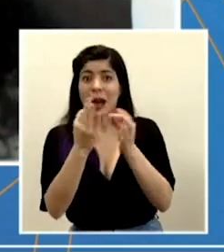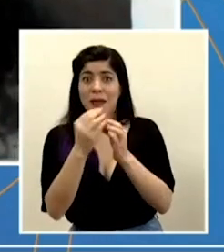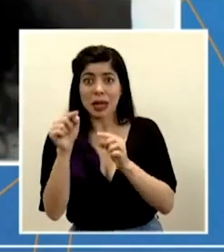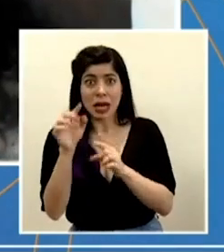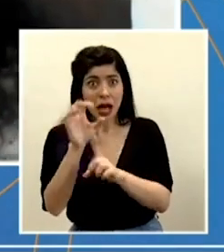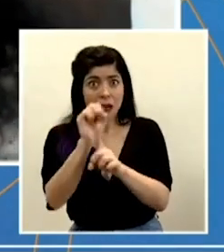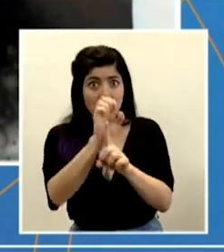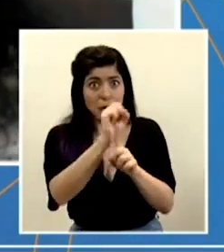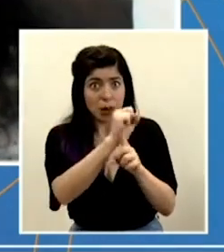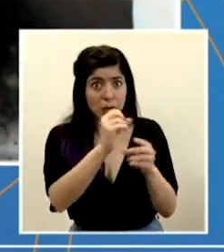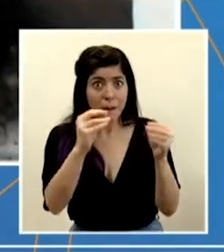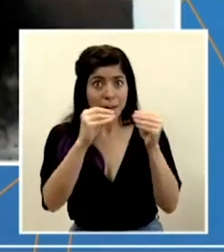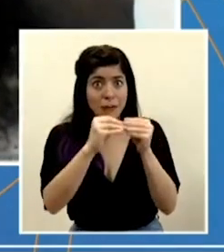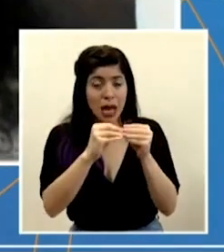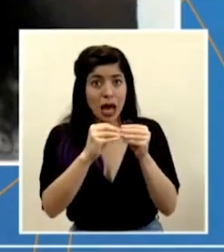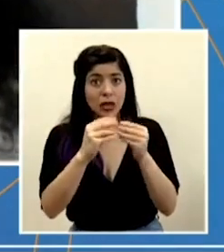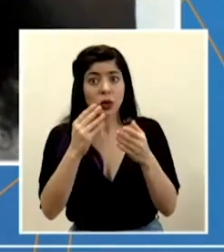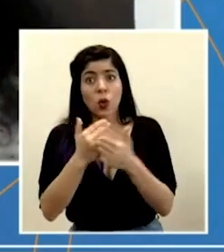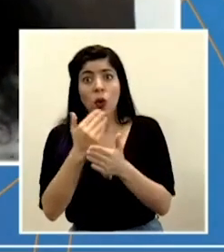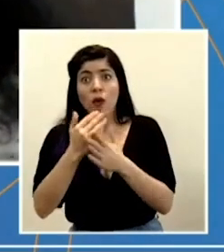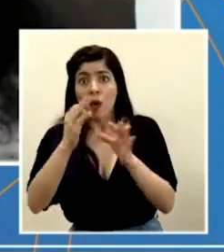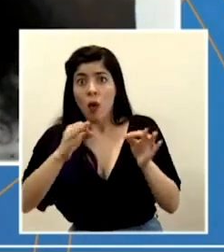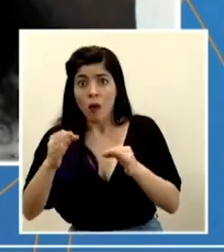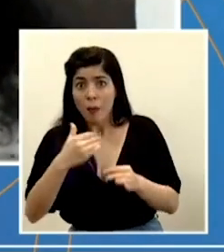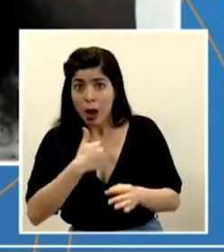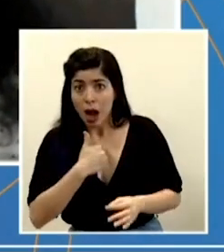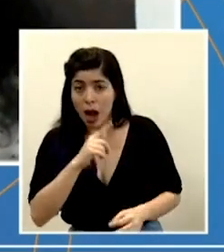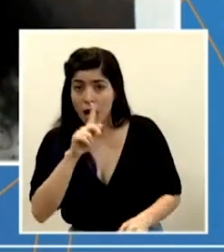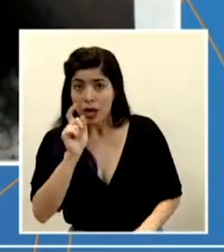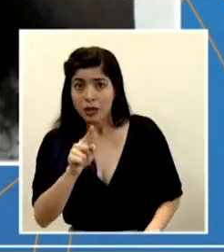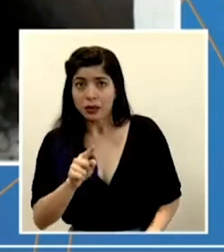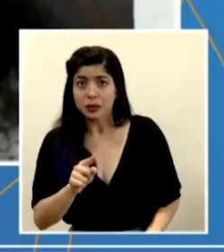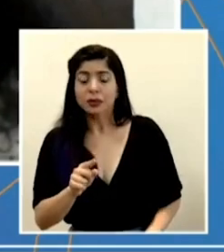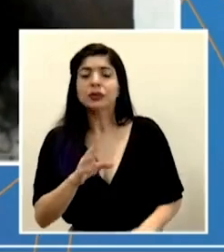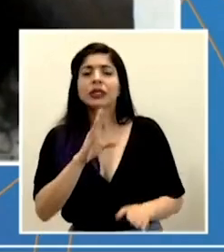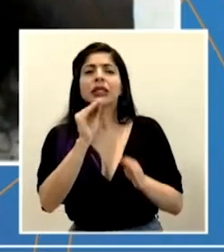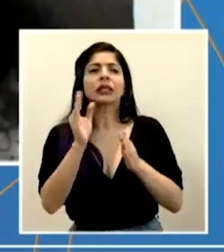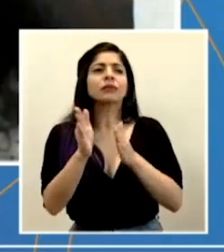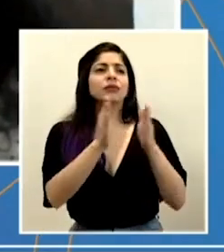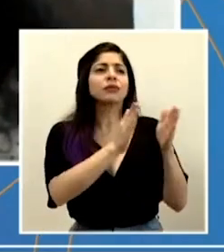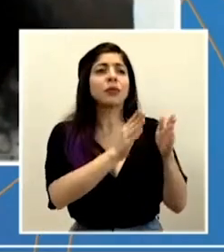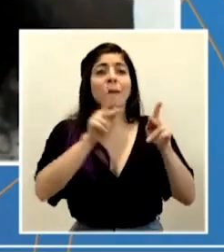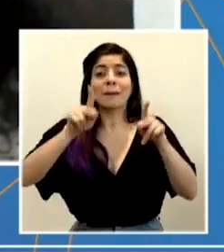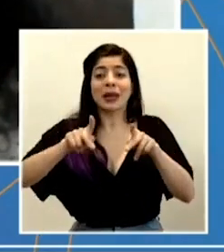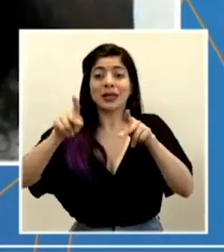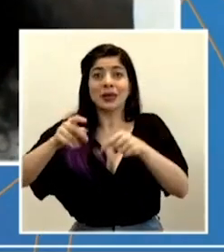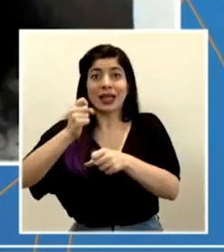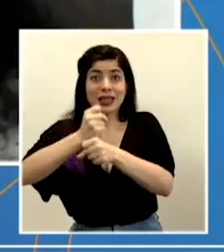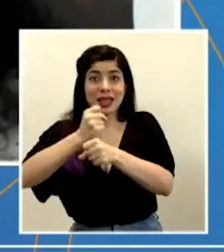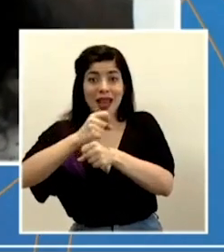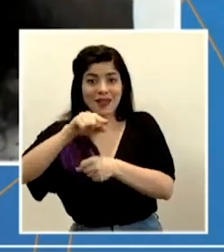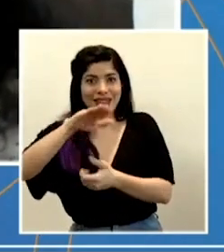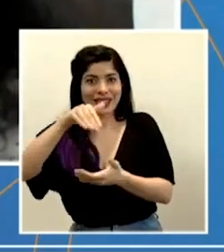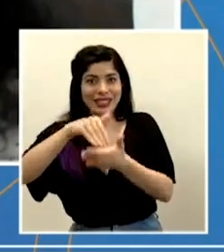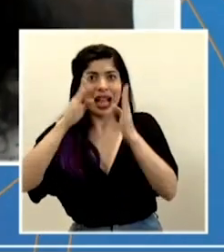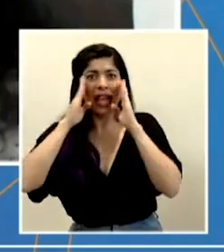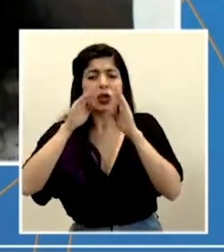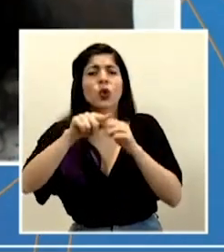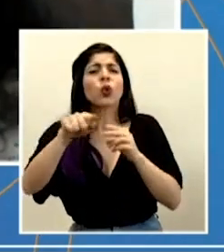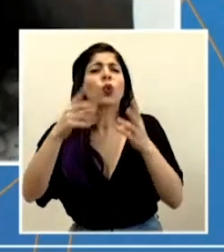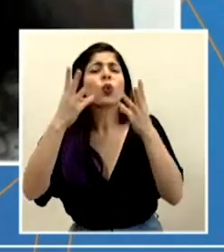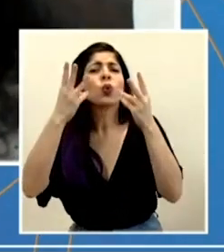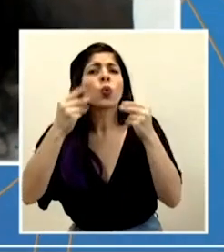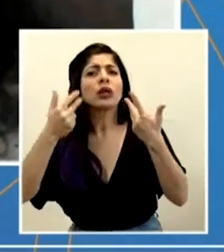más casos o hay nuevos confirmados? ¿Y en el caso del personal que trabaja en el centro, ¿a cuánto se les